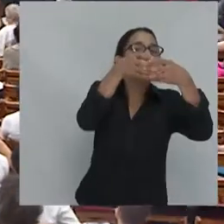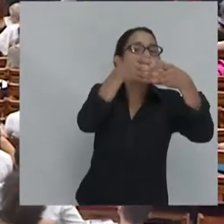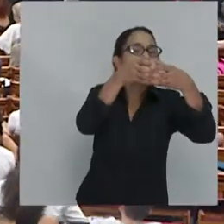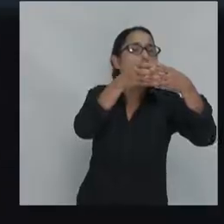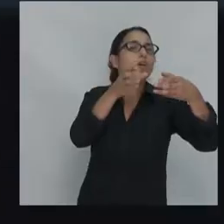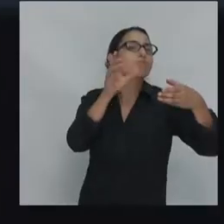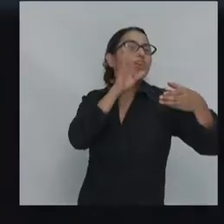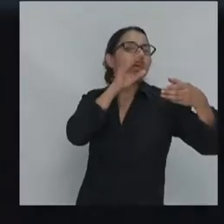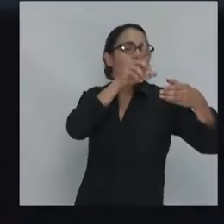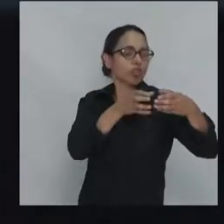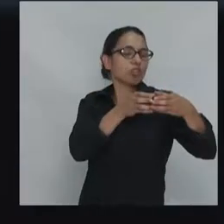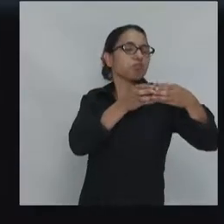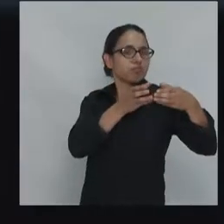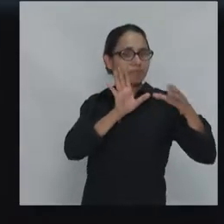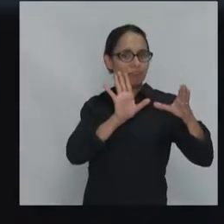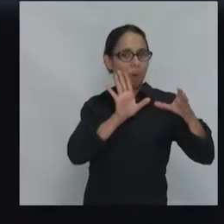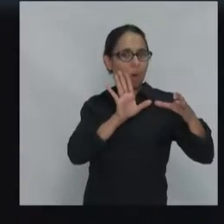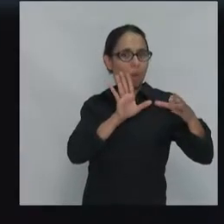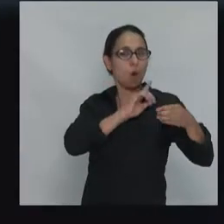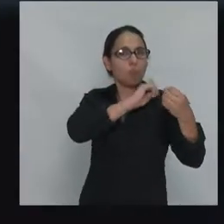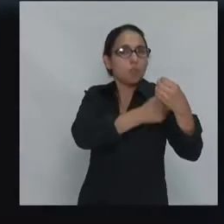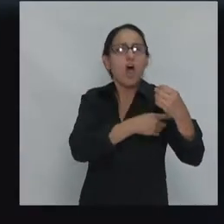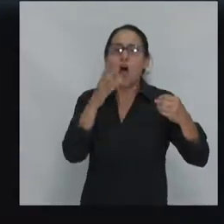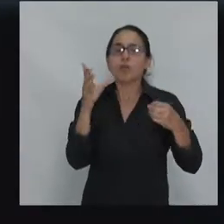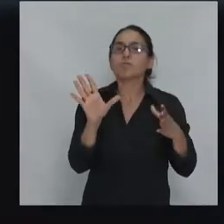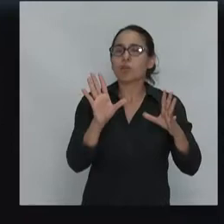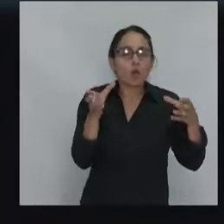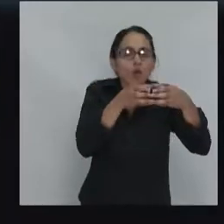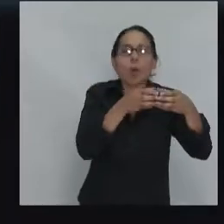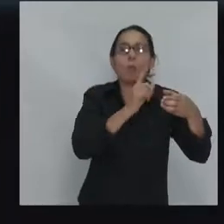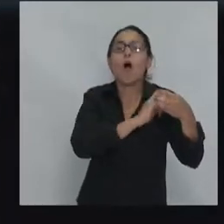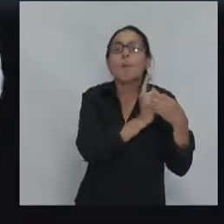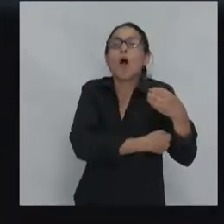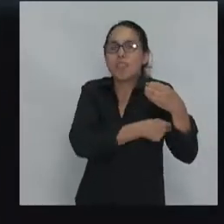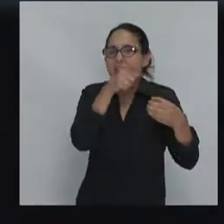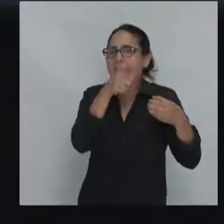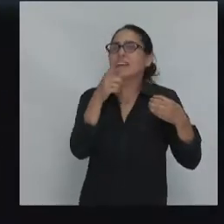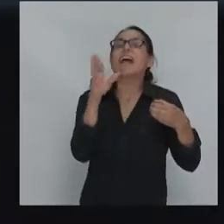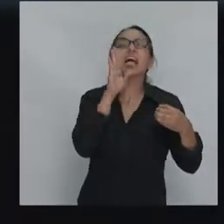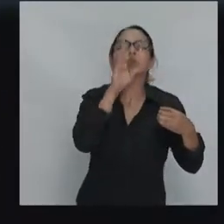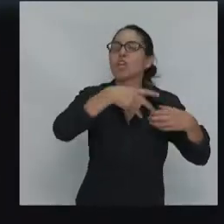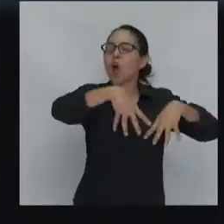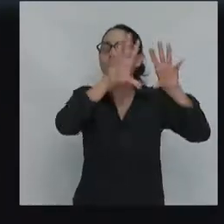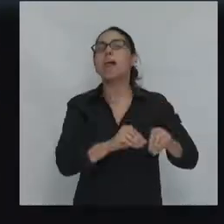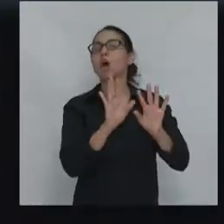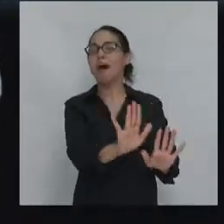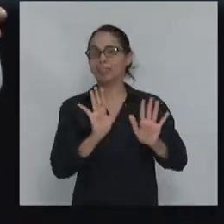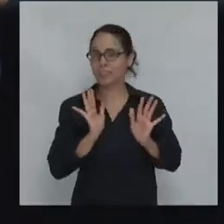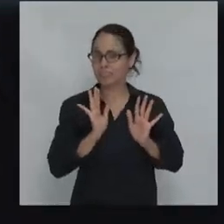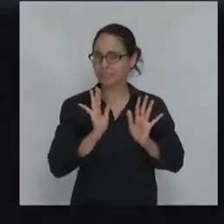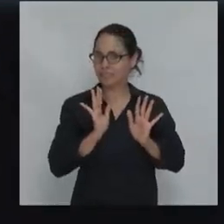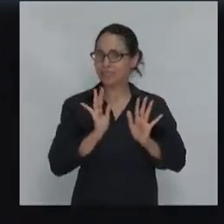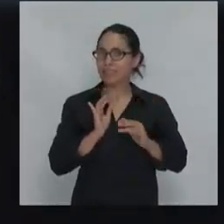pienso que no toda el élite norteamericana es así por eso cuando tratamos de